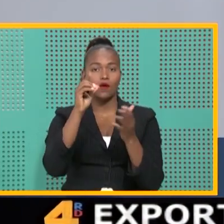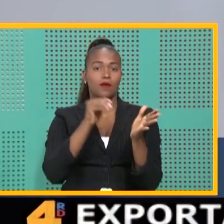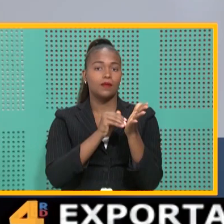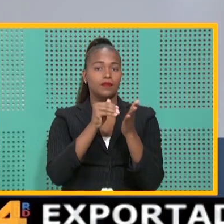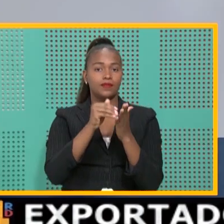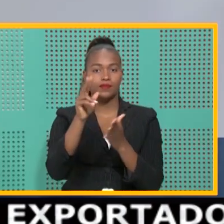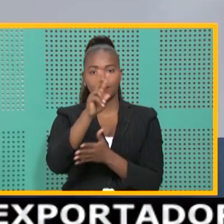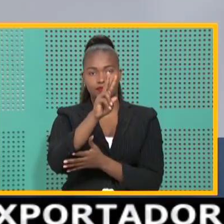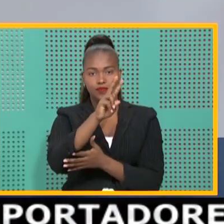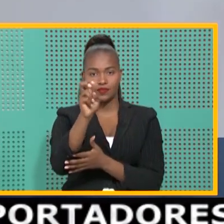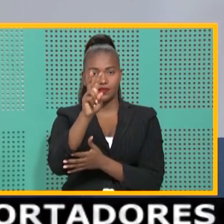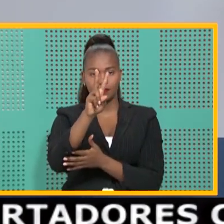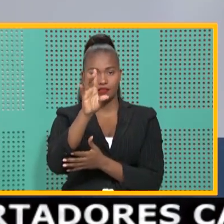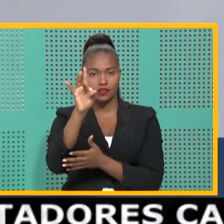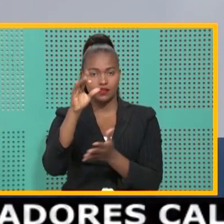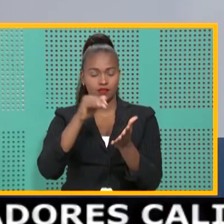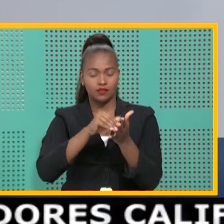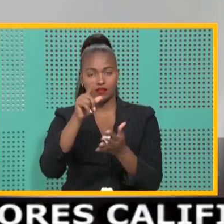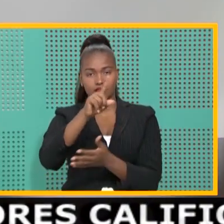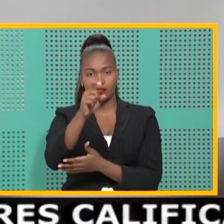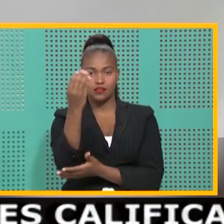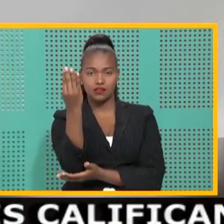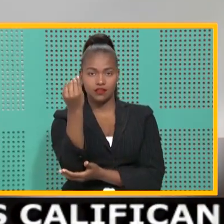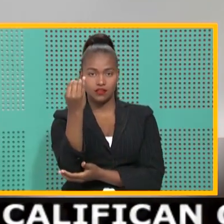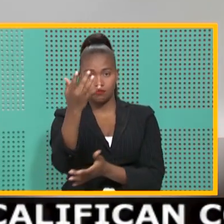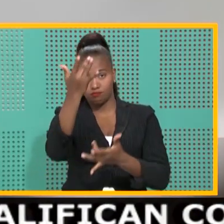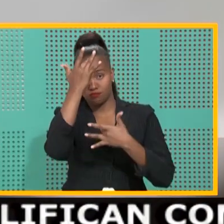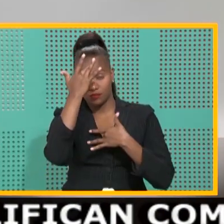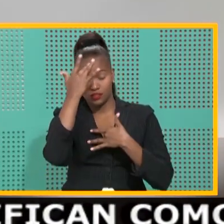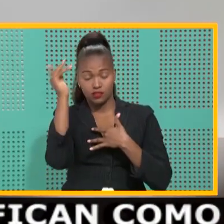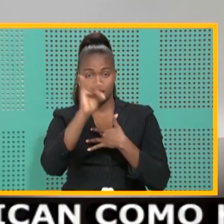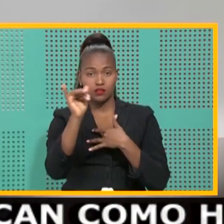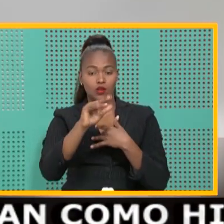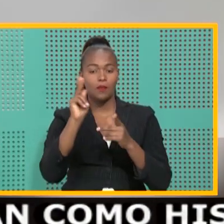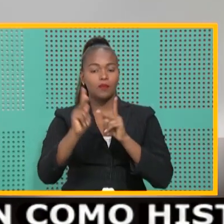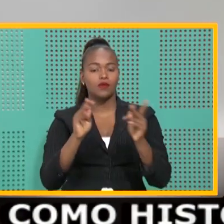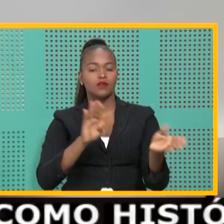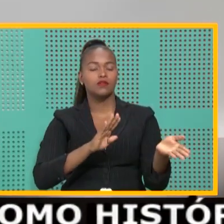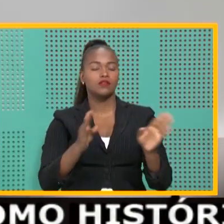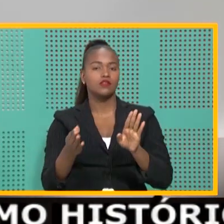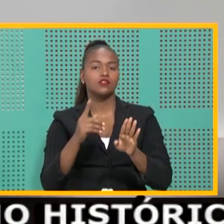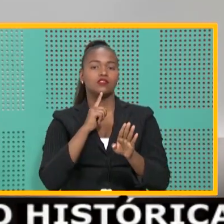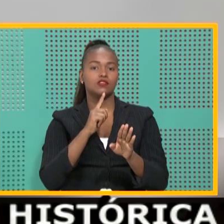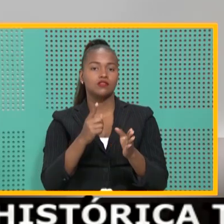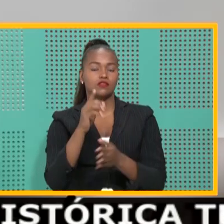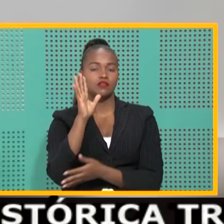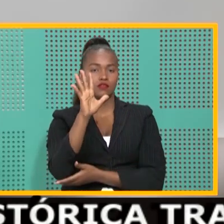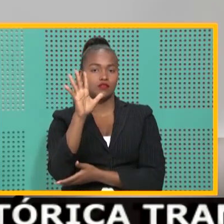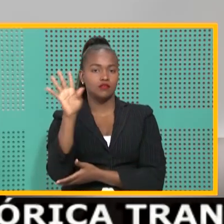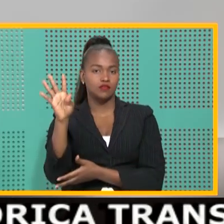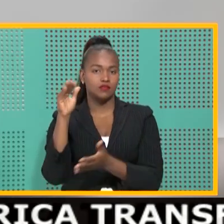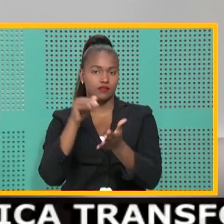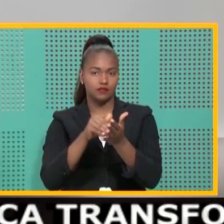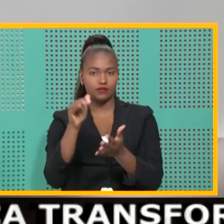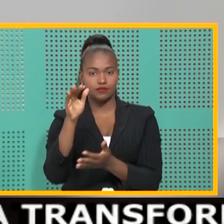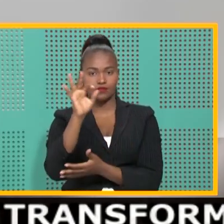.228.114 enfermos y los fallecidos son 54